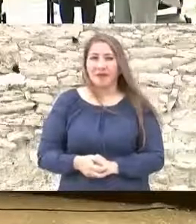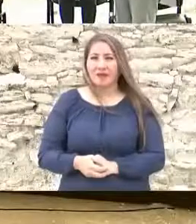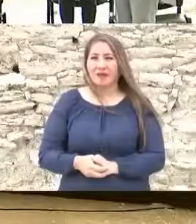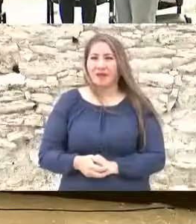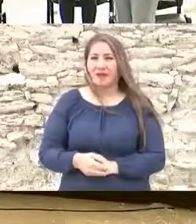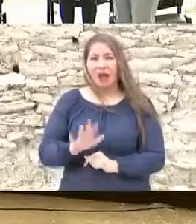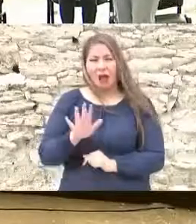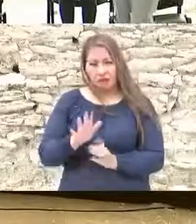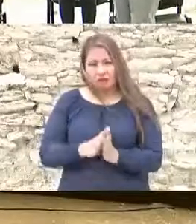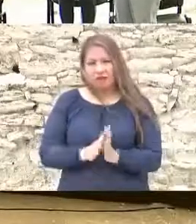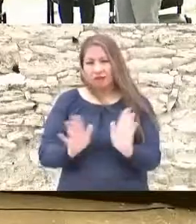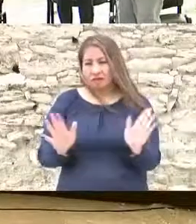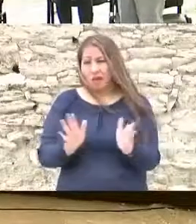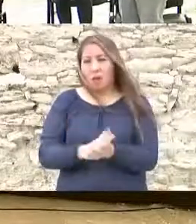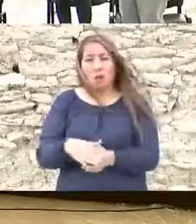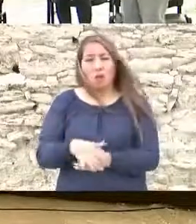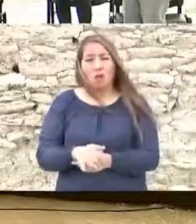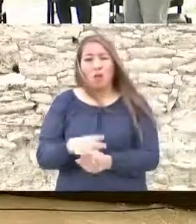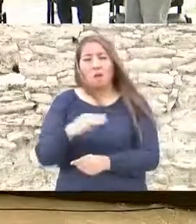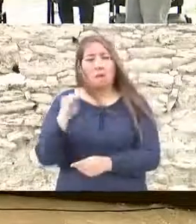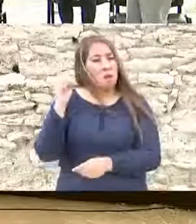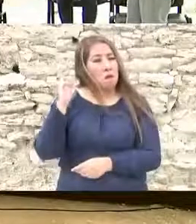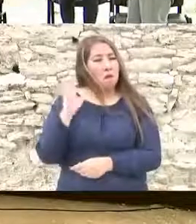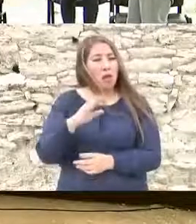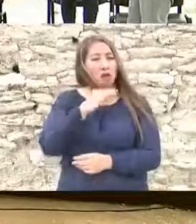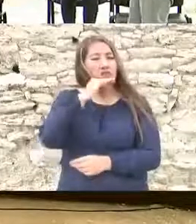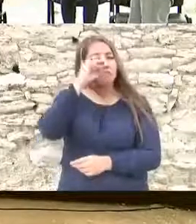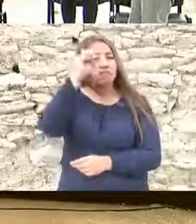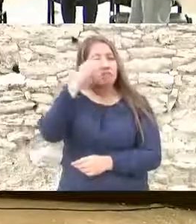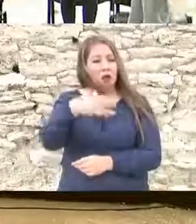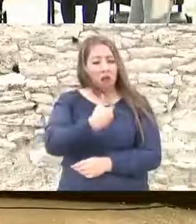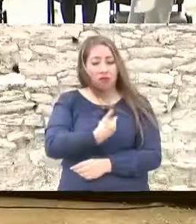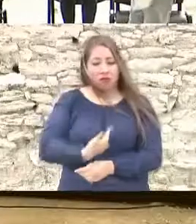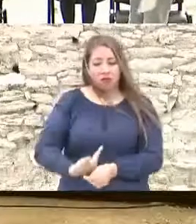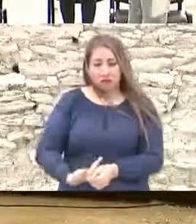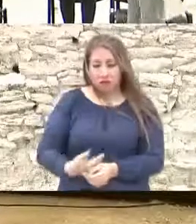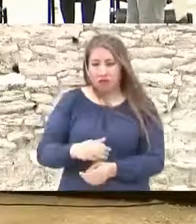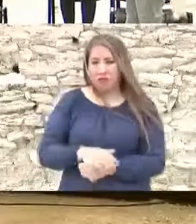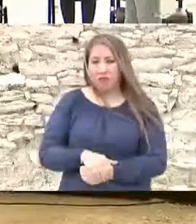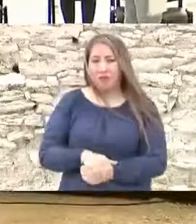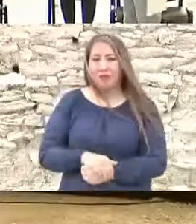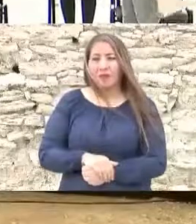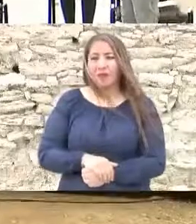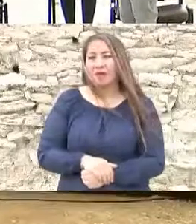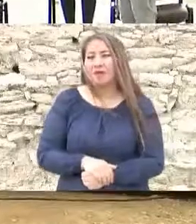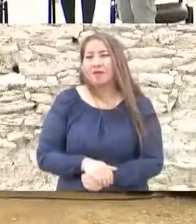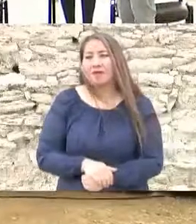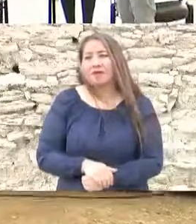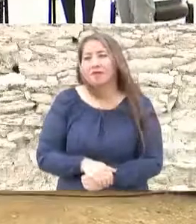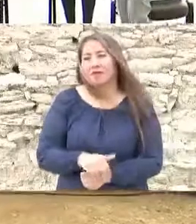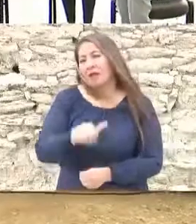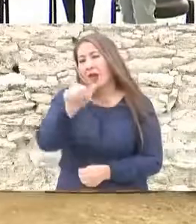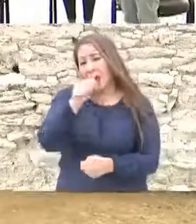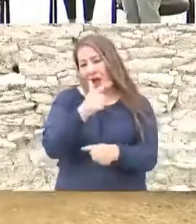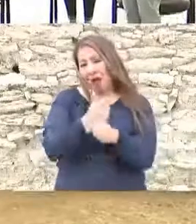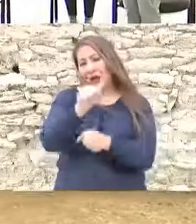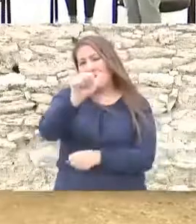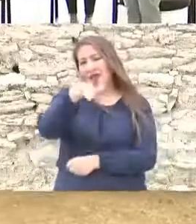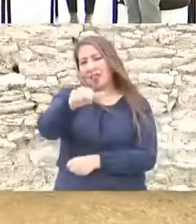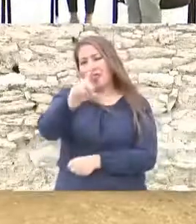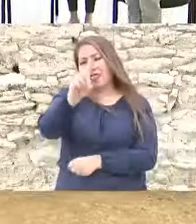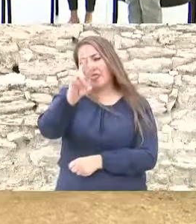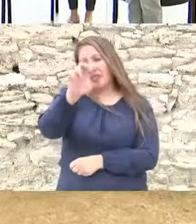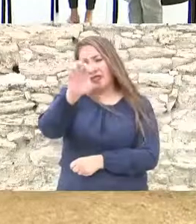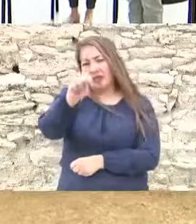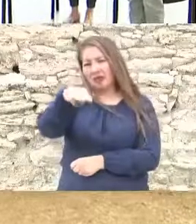Estimado público escuchemos el mensaje que nos dirige el presidente constitucional de los Estados Unidos mexicanos licenciado Andrés Manuel